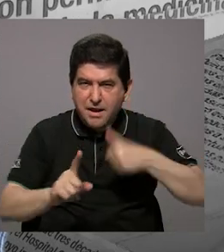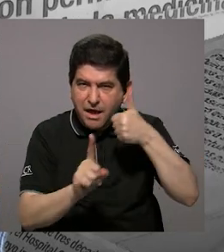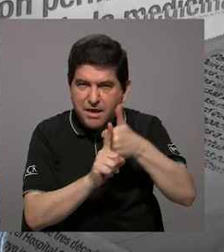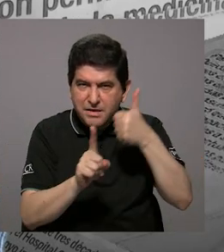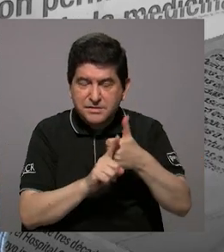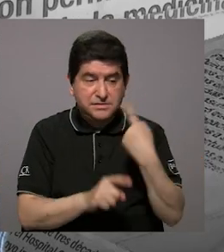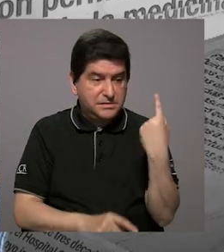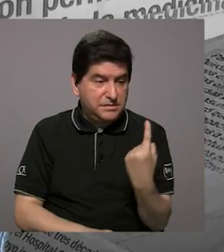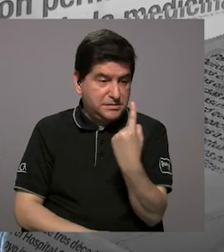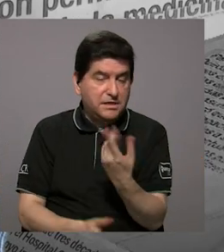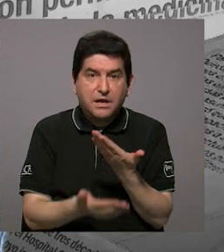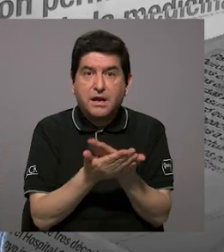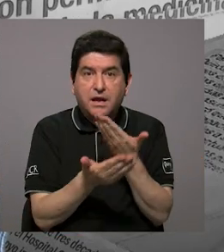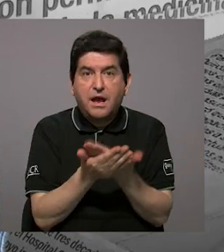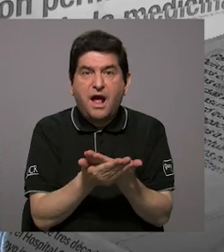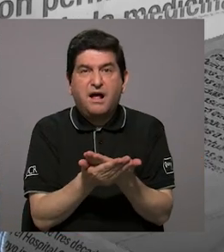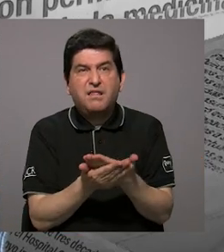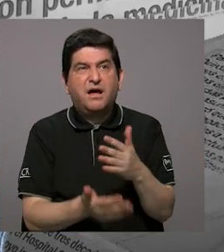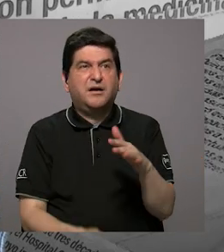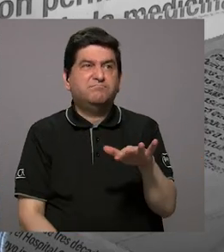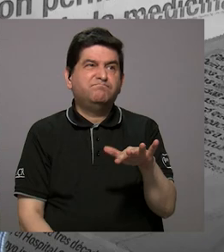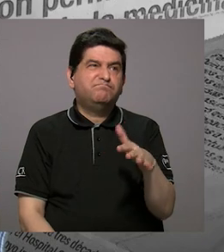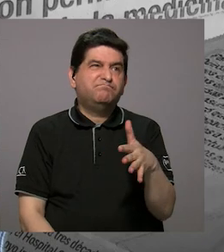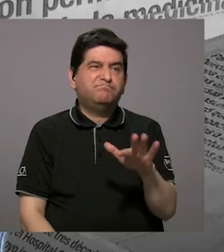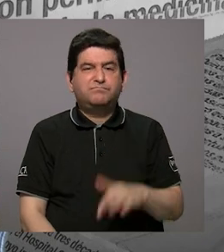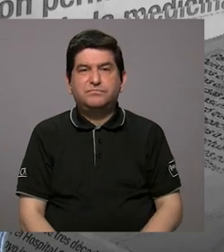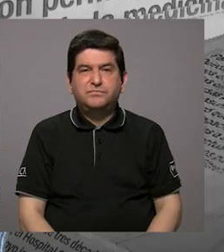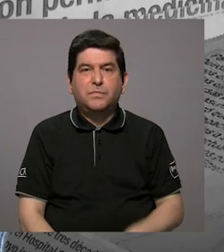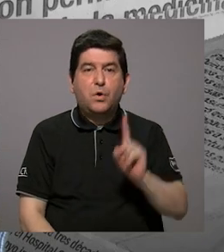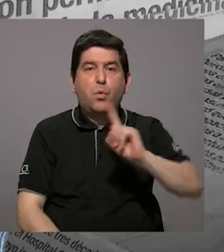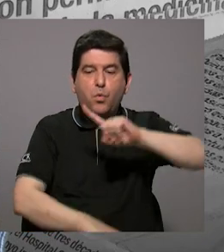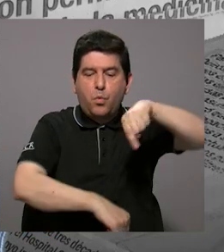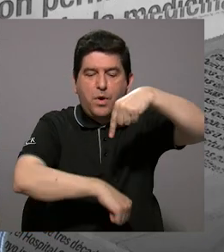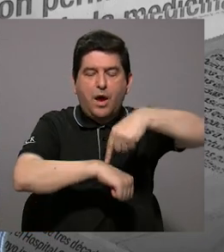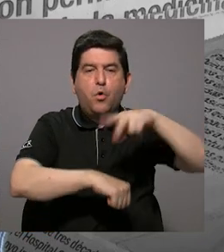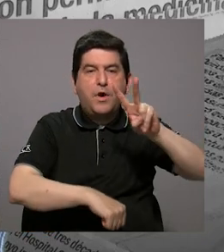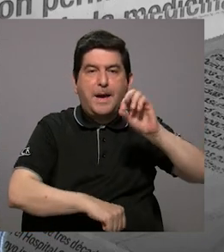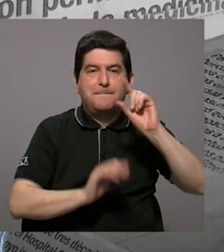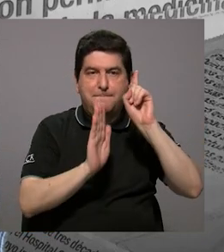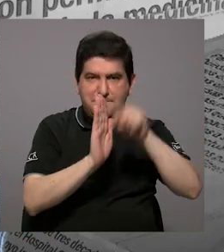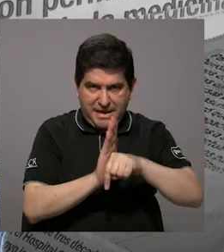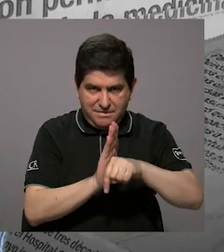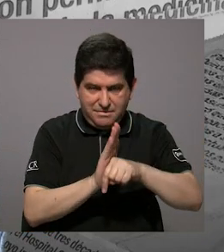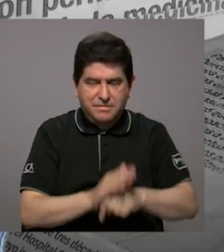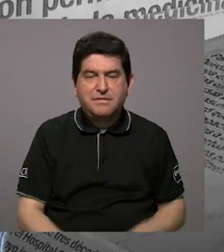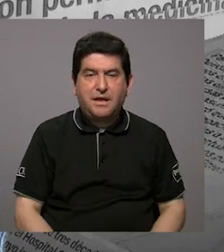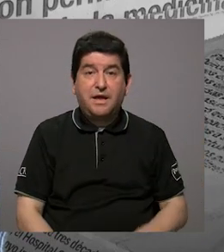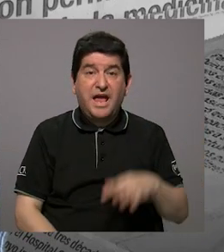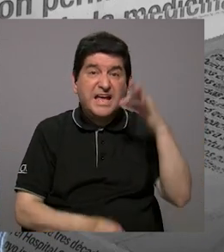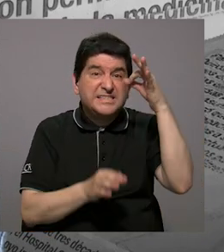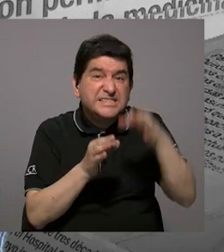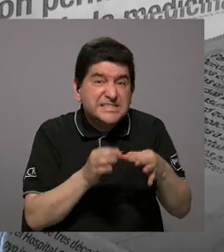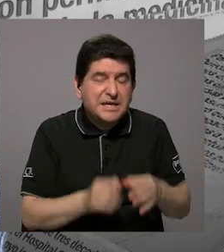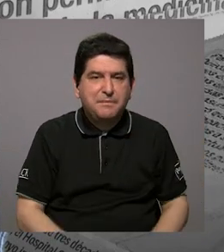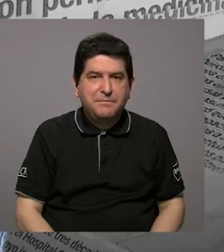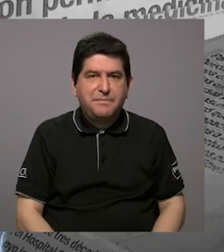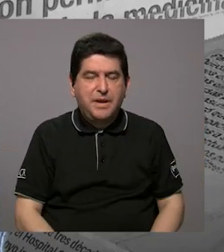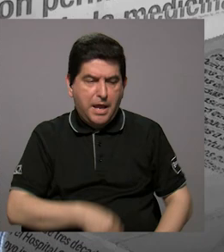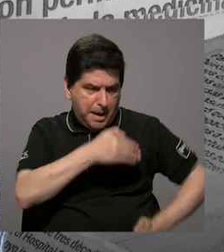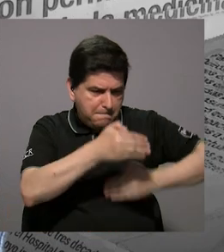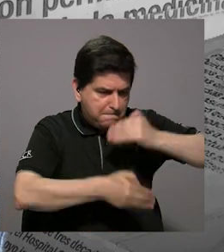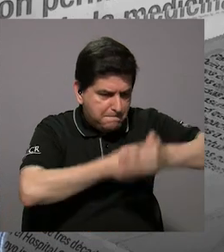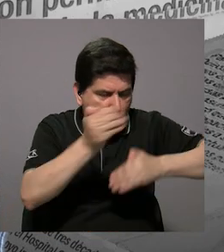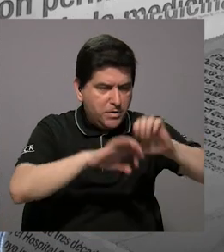análisis como tal, cada muestra duraba un poco más de hora y 20 minutos en hacer simplemente la